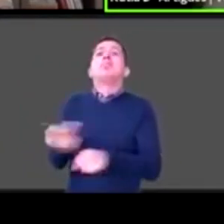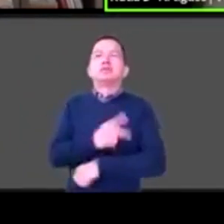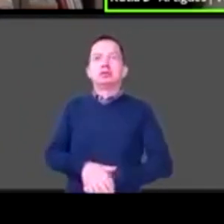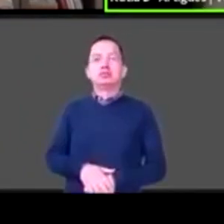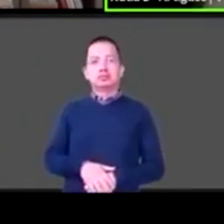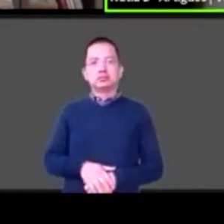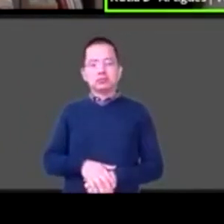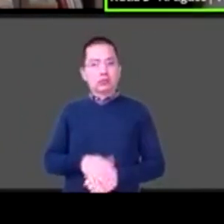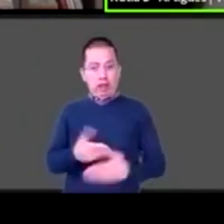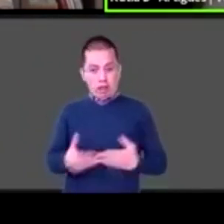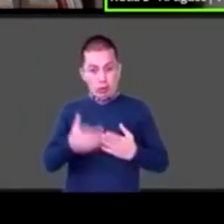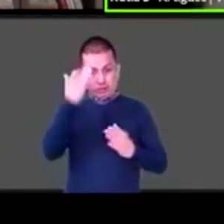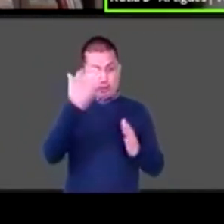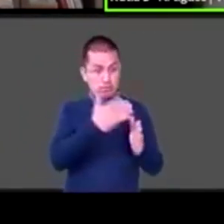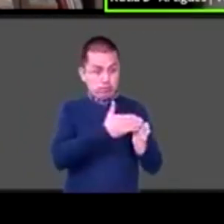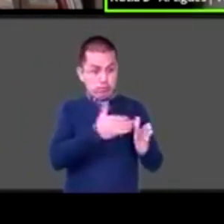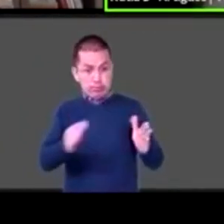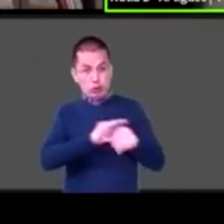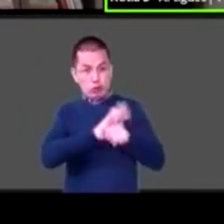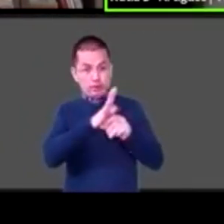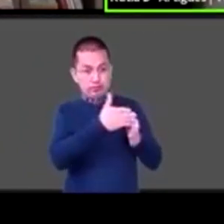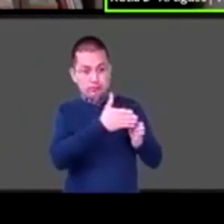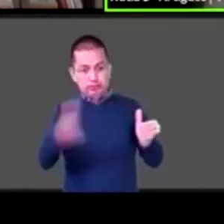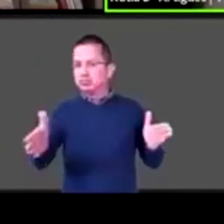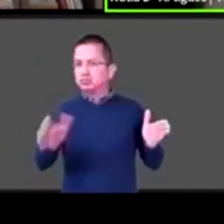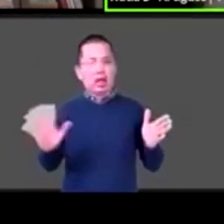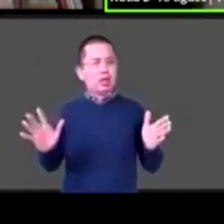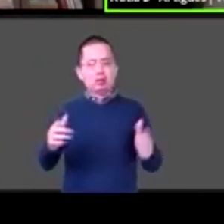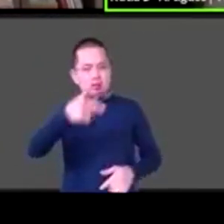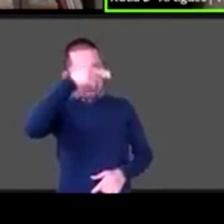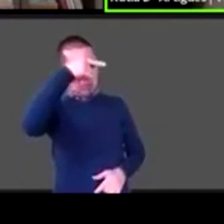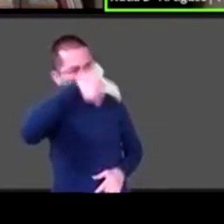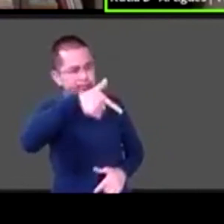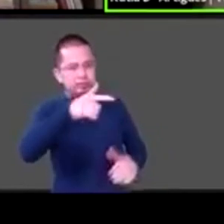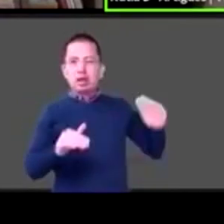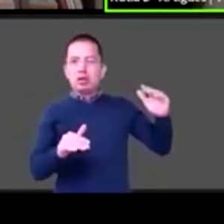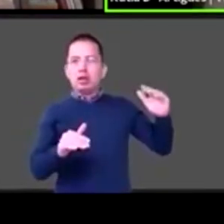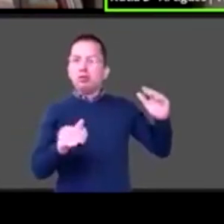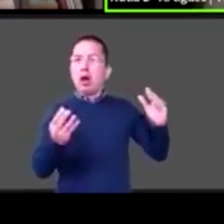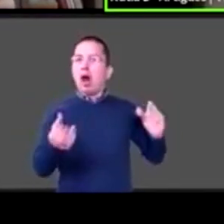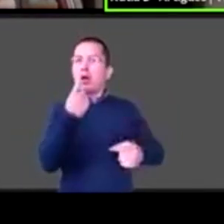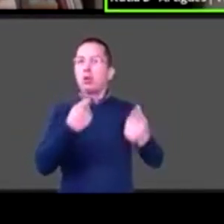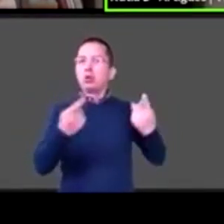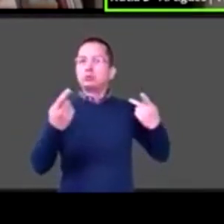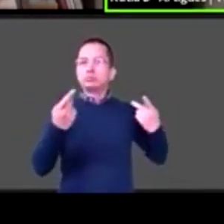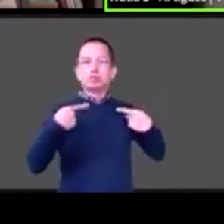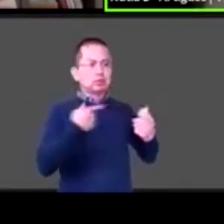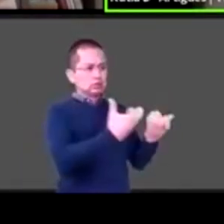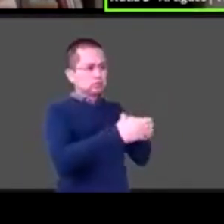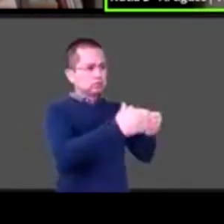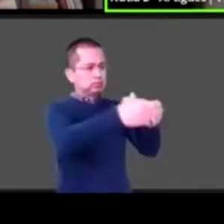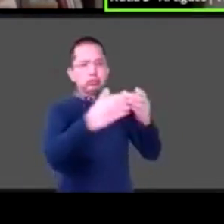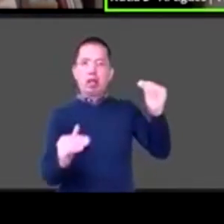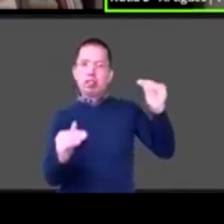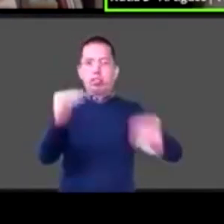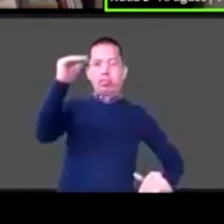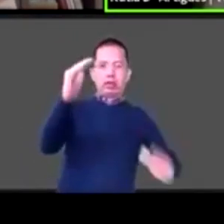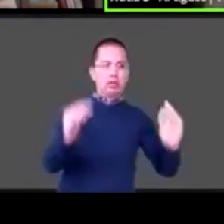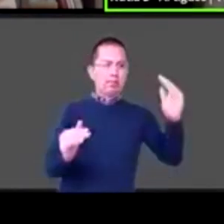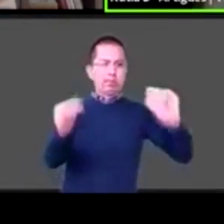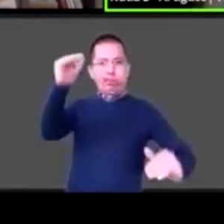la pandemia no nos ha igualado se vive de muy distinta manera si tienes o no tienes una discapacidad